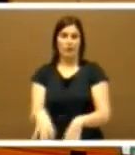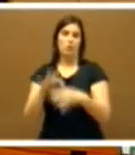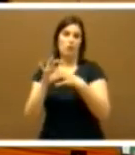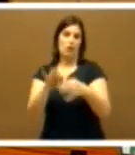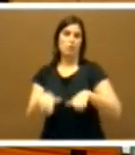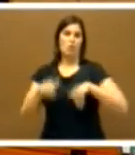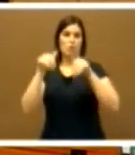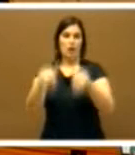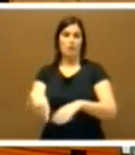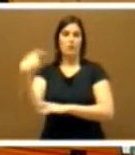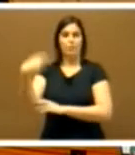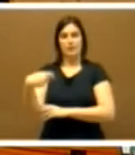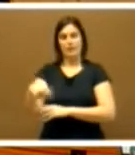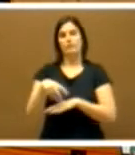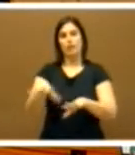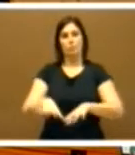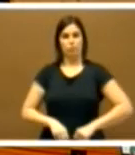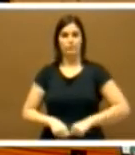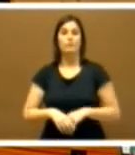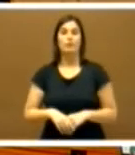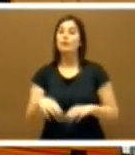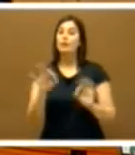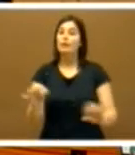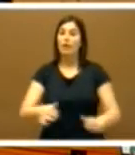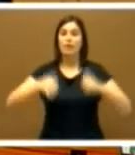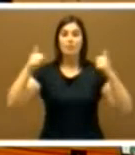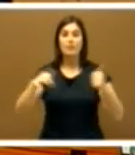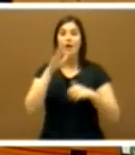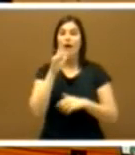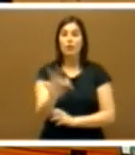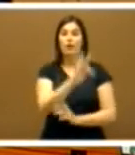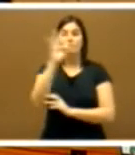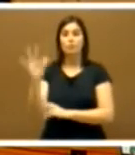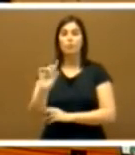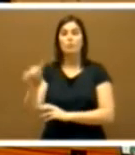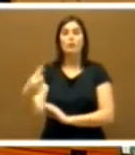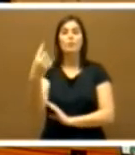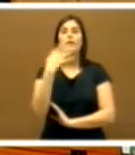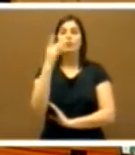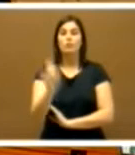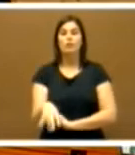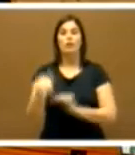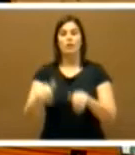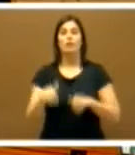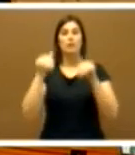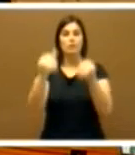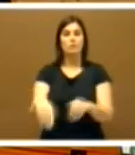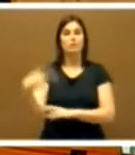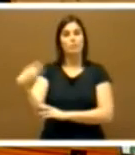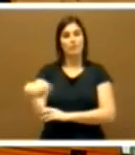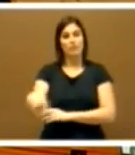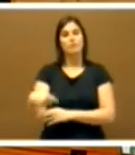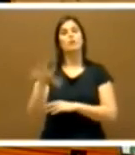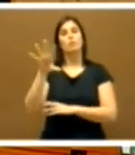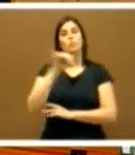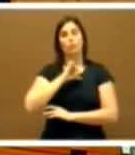investidura del candidato propuesto. Sin más dilaciones, tiene la palabra, en primer lugar, el candidato a ser investido presidente